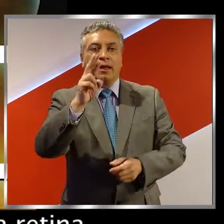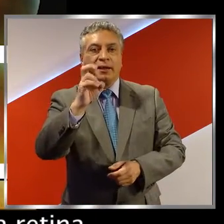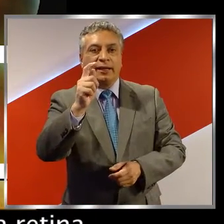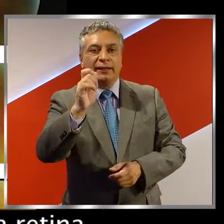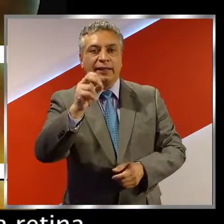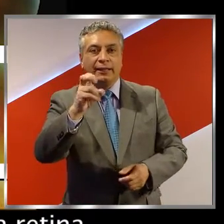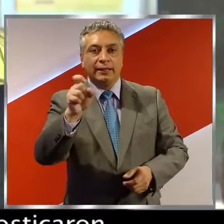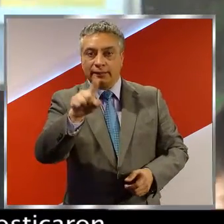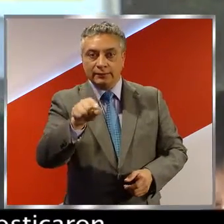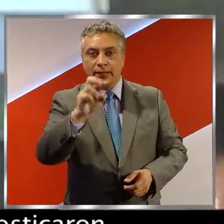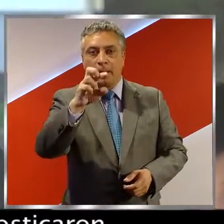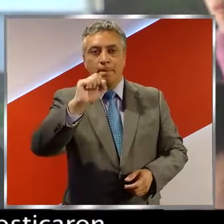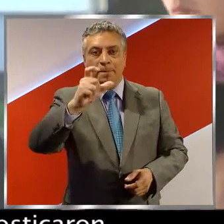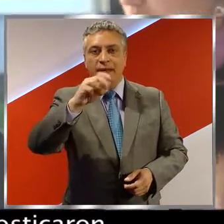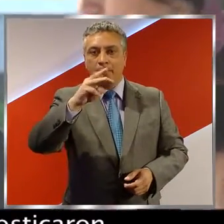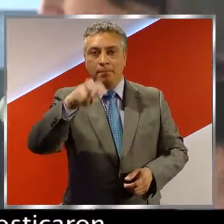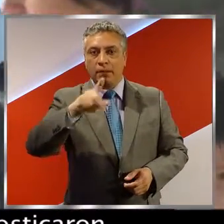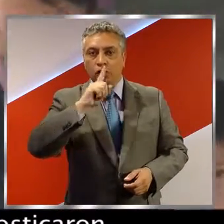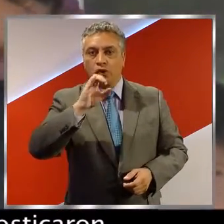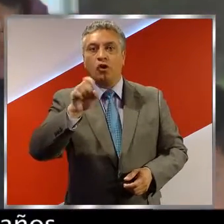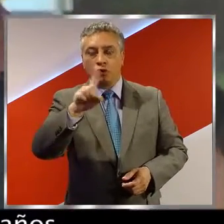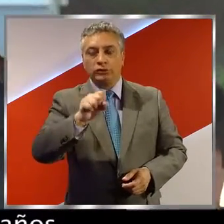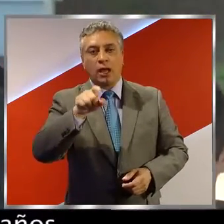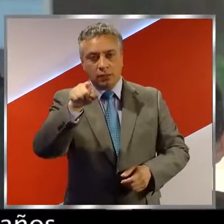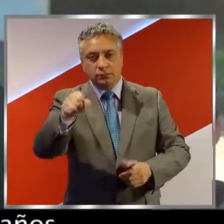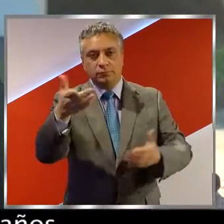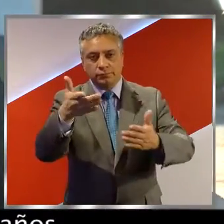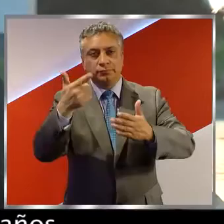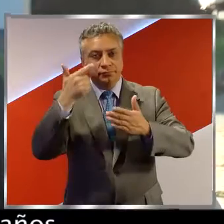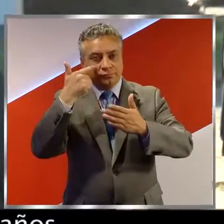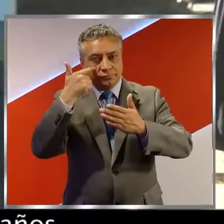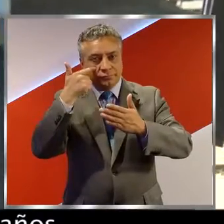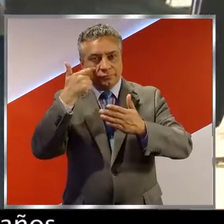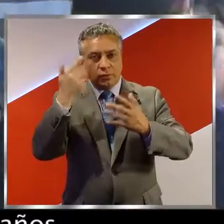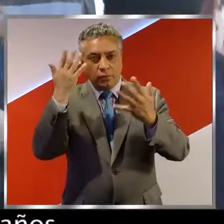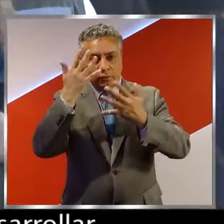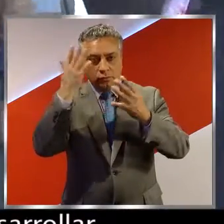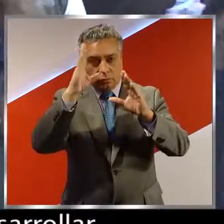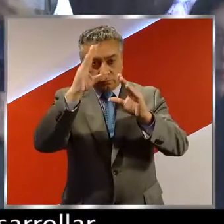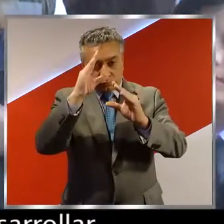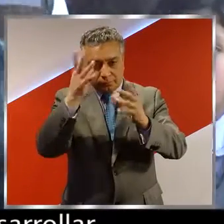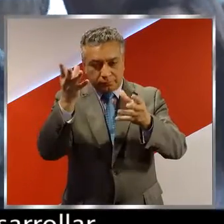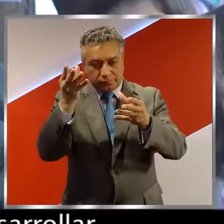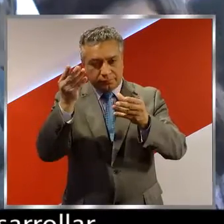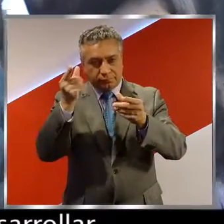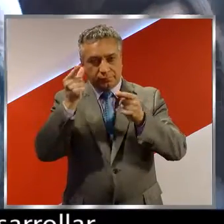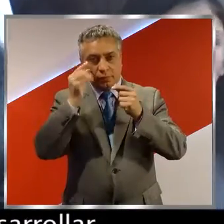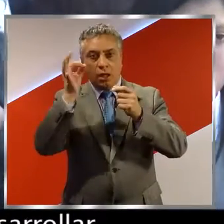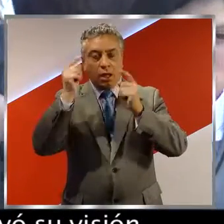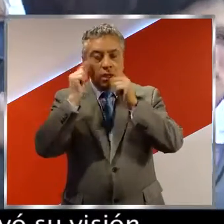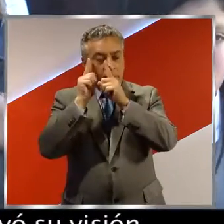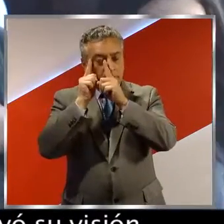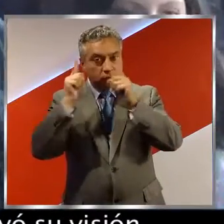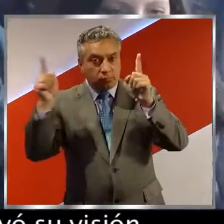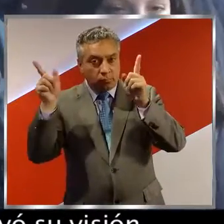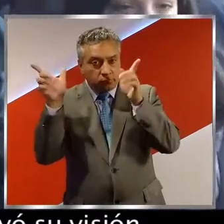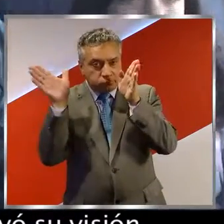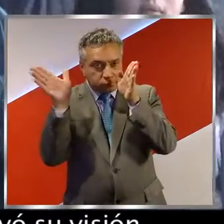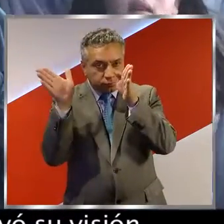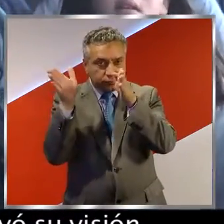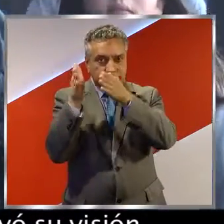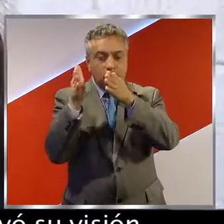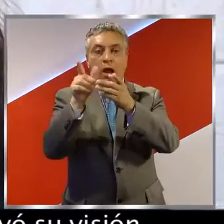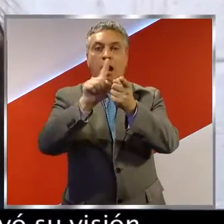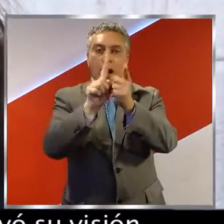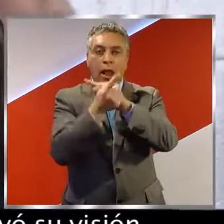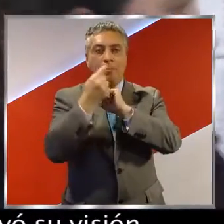cambios en la retina. A Claudia Naranjo le diagnosticaron la enfermedad a los 19 años. Cuando se le empezó a desarrollar, pasado los 30